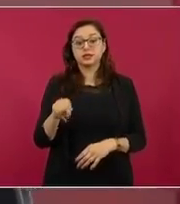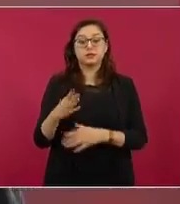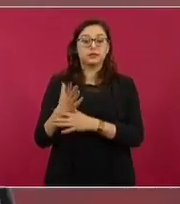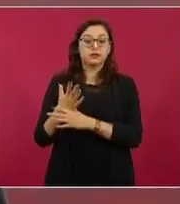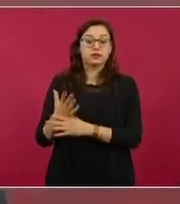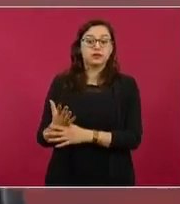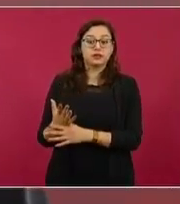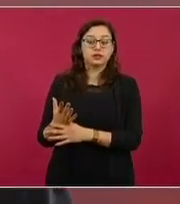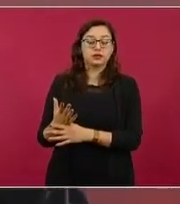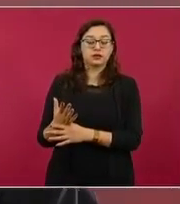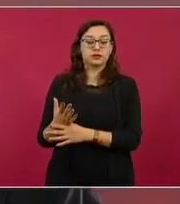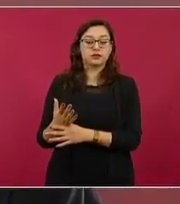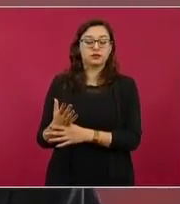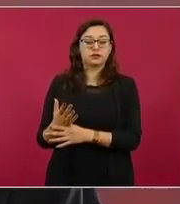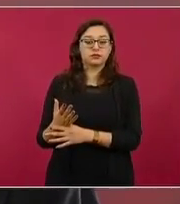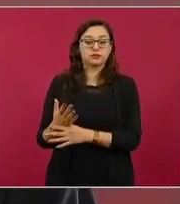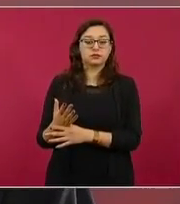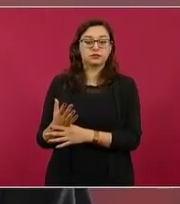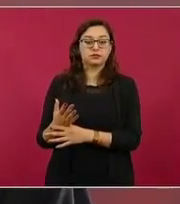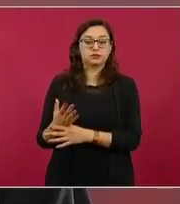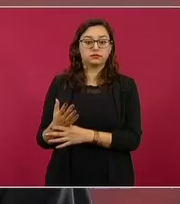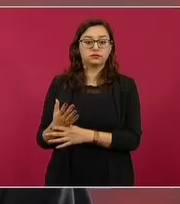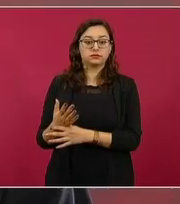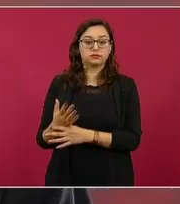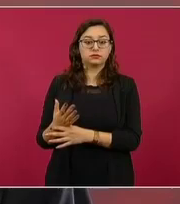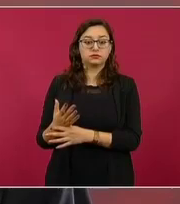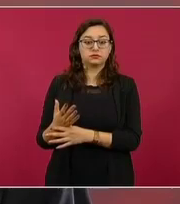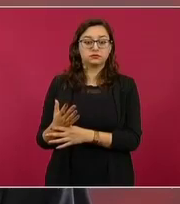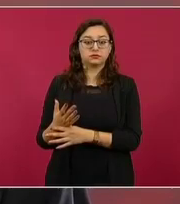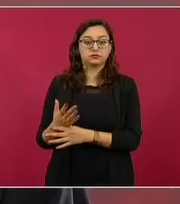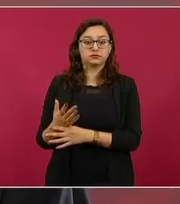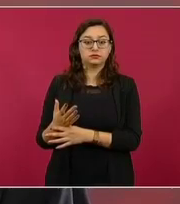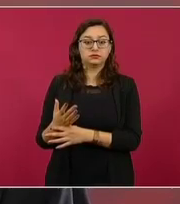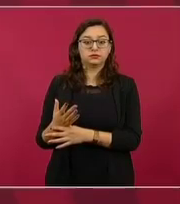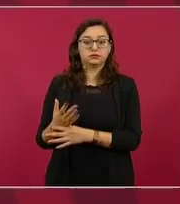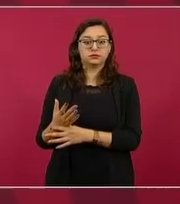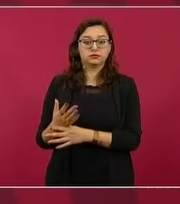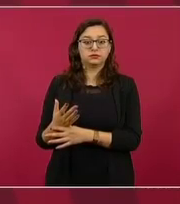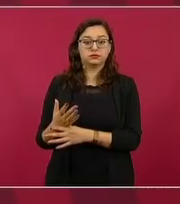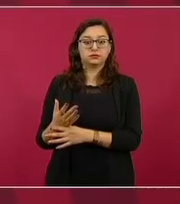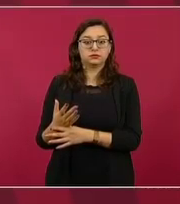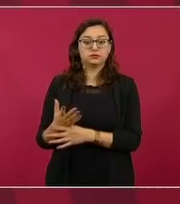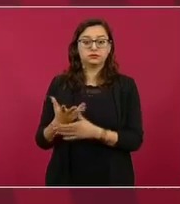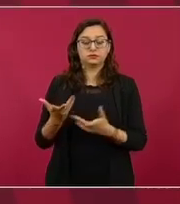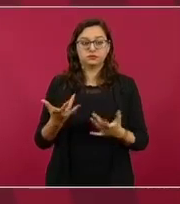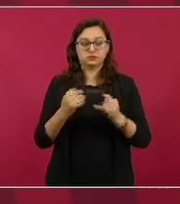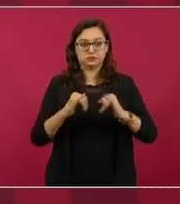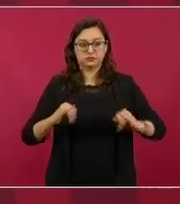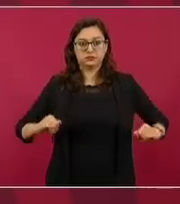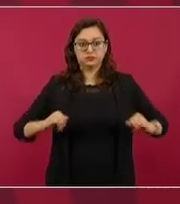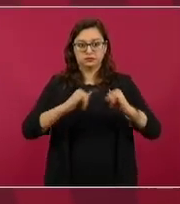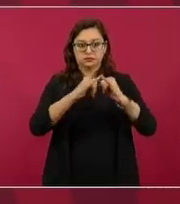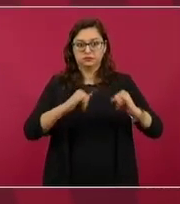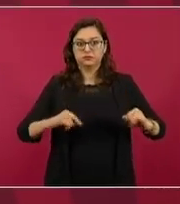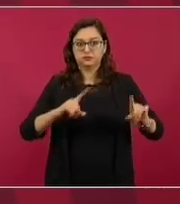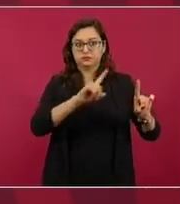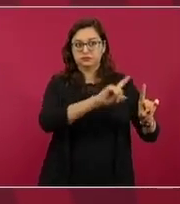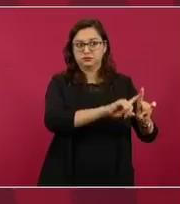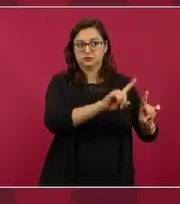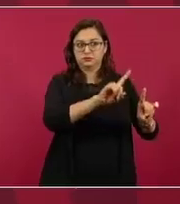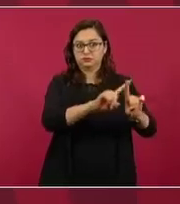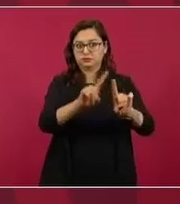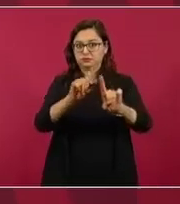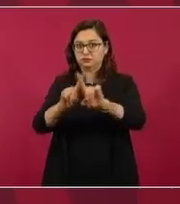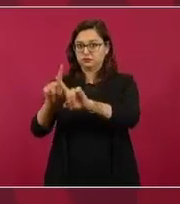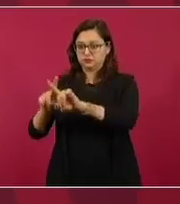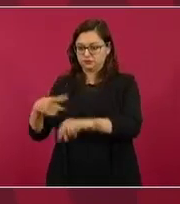tiene que haber respeto a la institución, a la